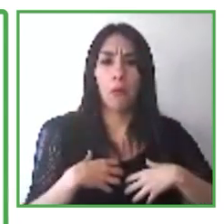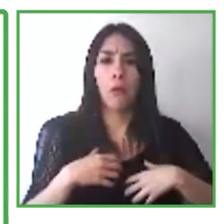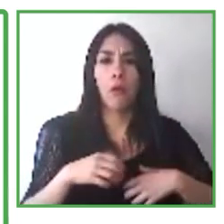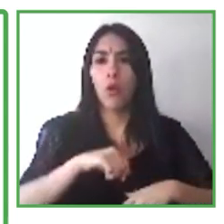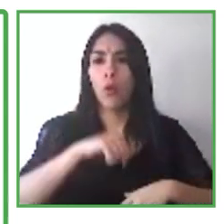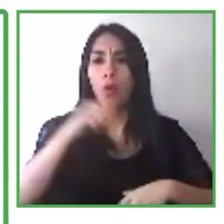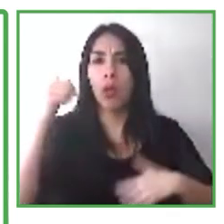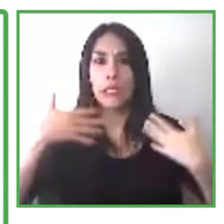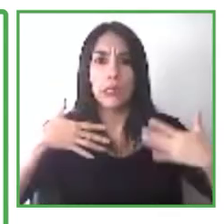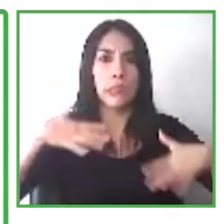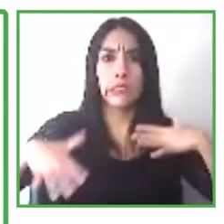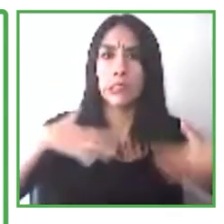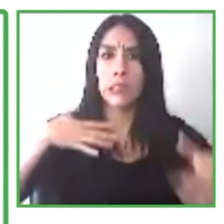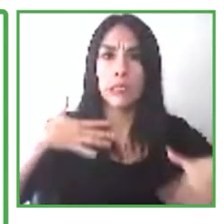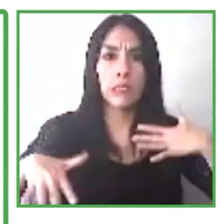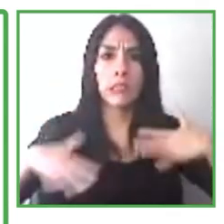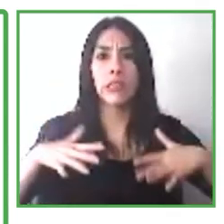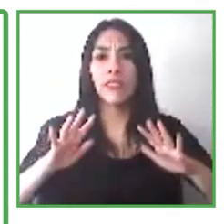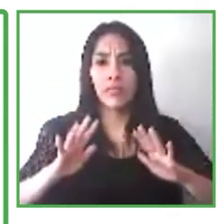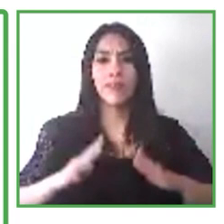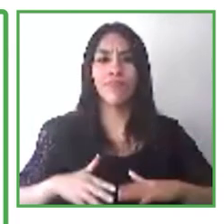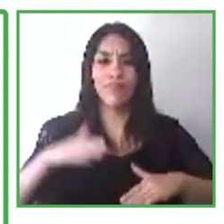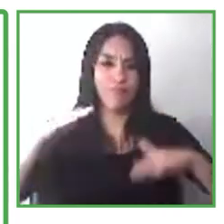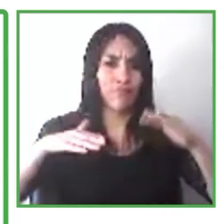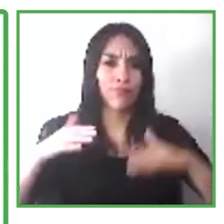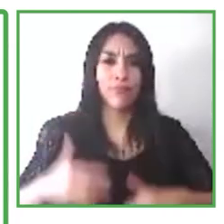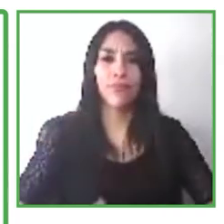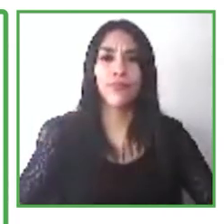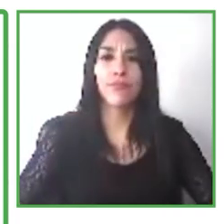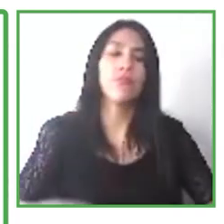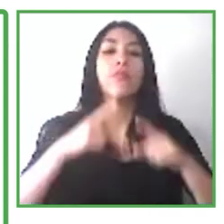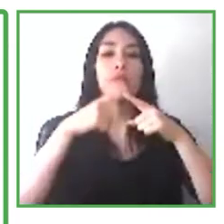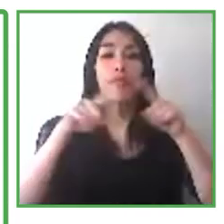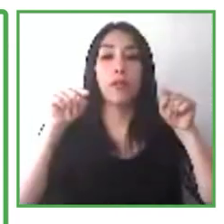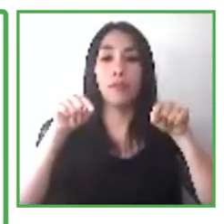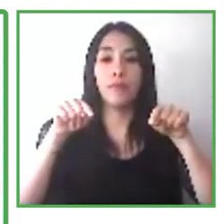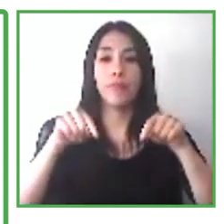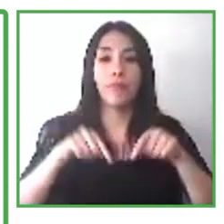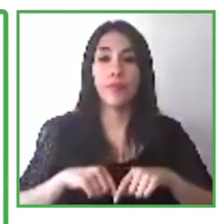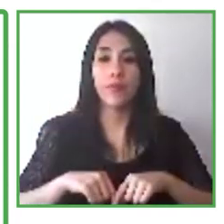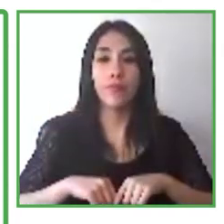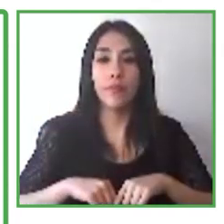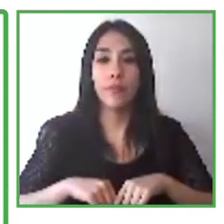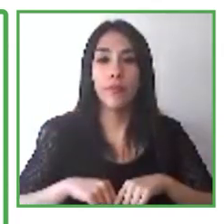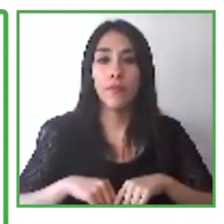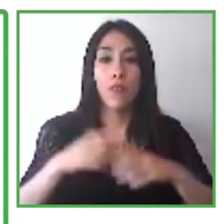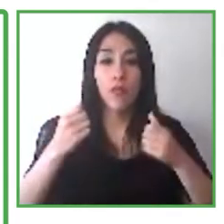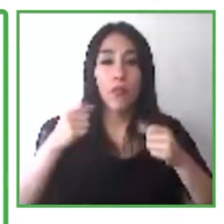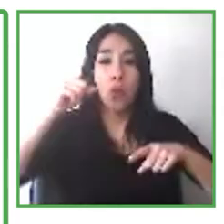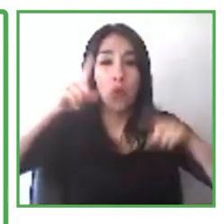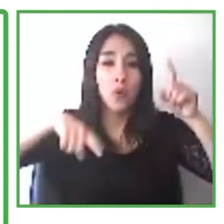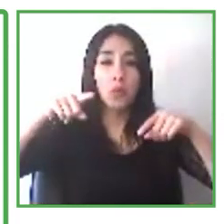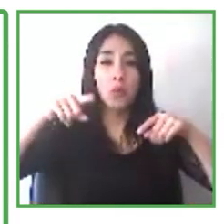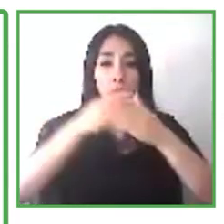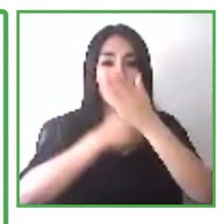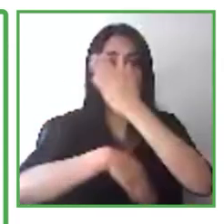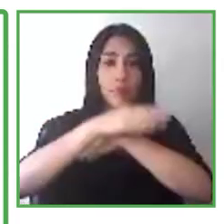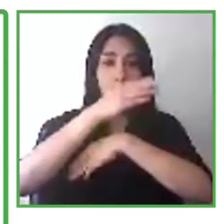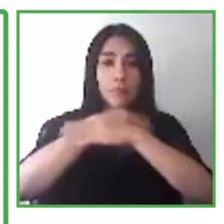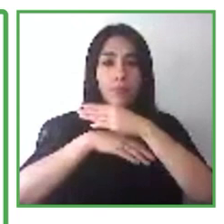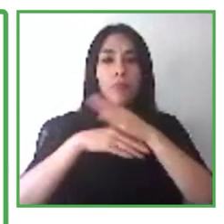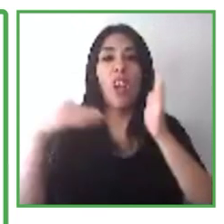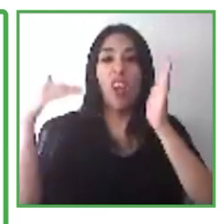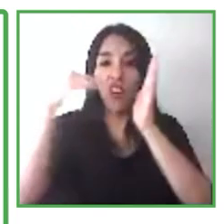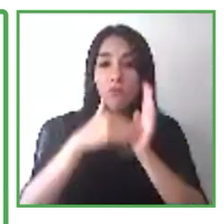importantes que quiero mencionar tienen que ver con la persistencia en la repetición. Las personas con discapacidades pueden hacer